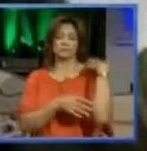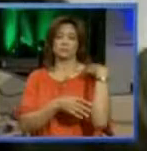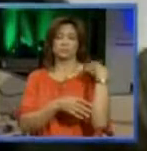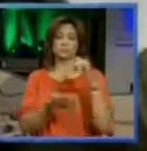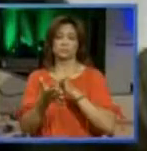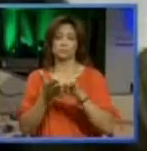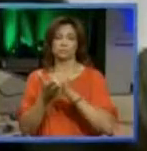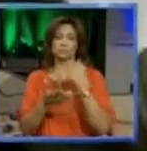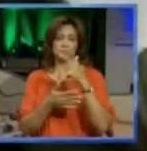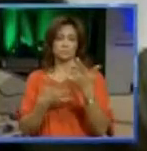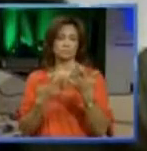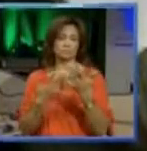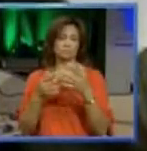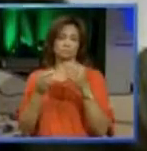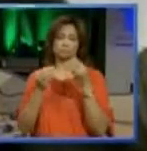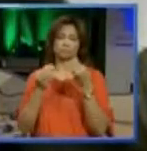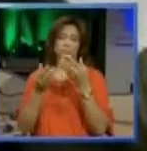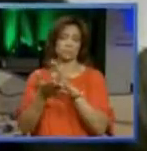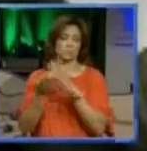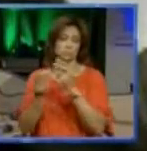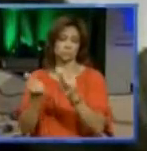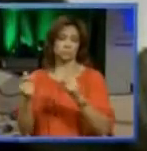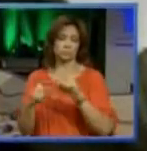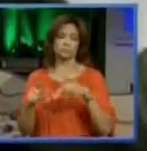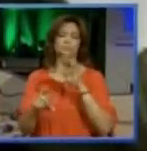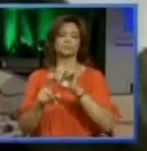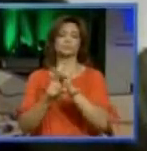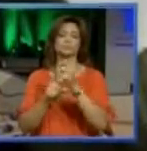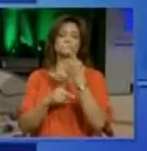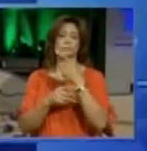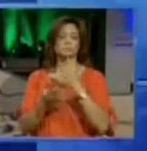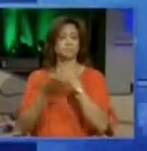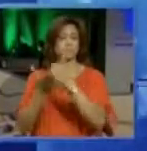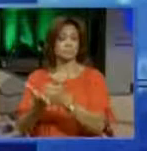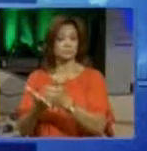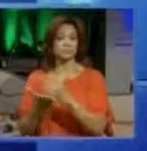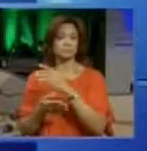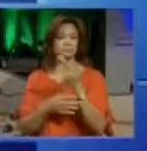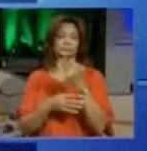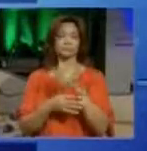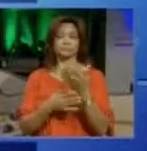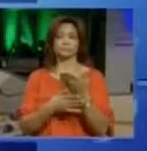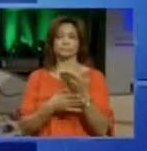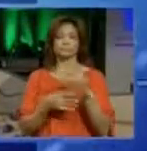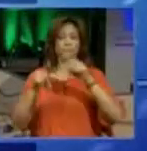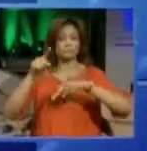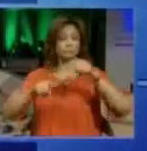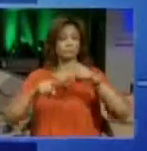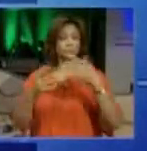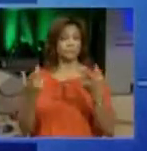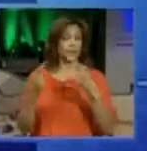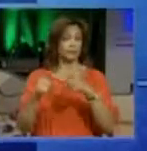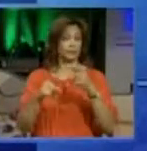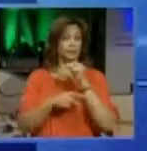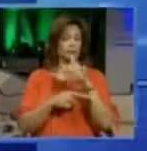Nueva York le desestimaron ese caso, si ese caso ella está cooperando, que esa es otra de las alternativas que podría estar